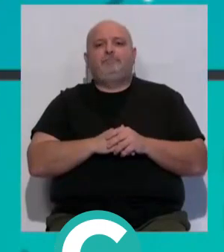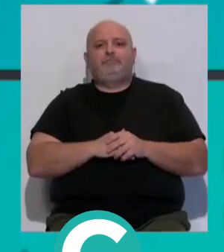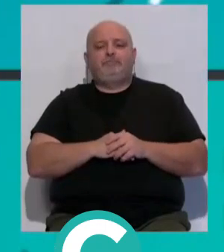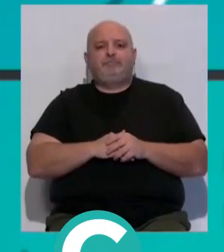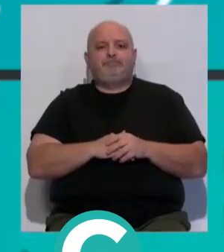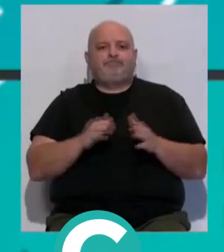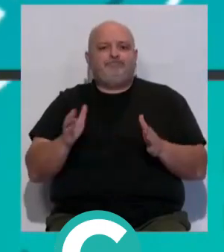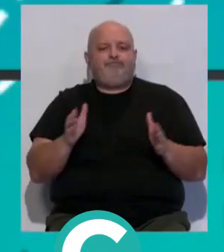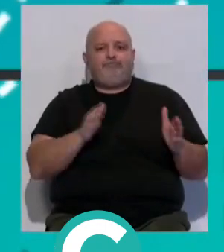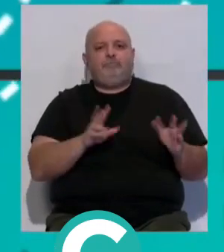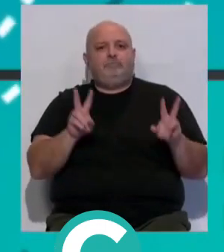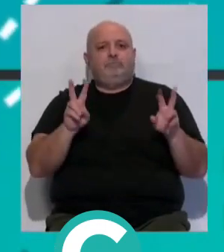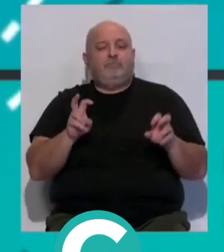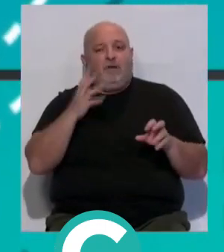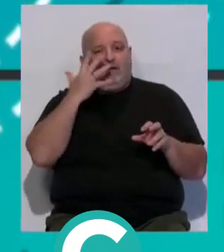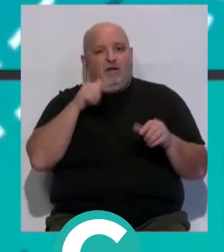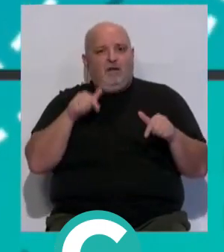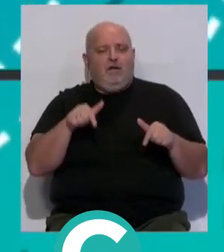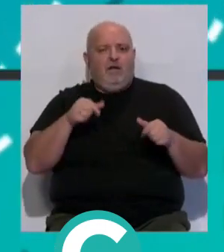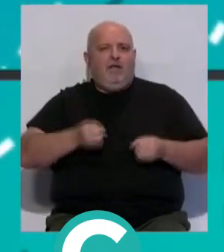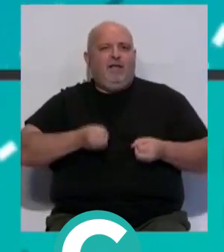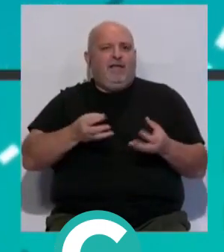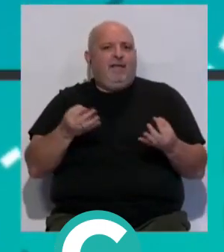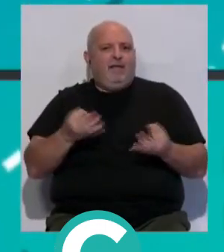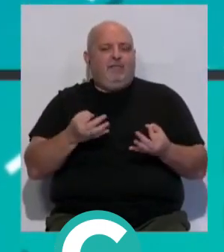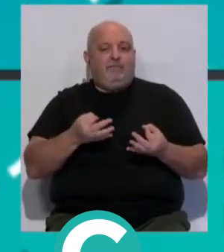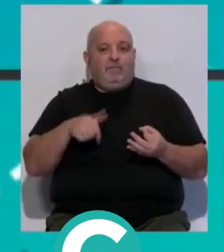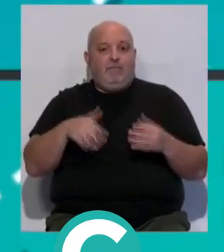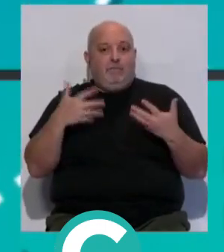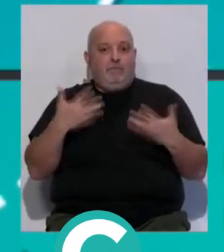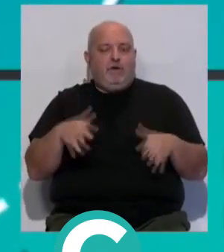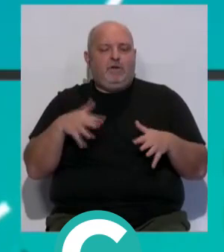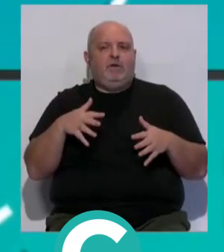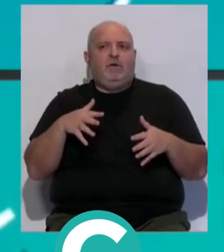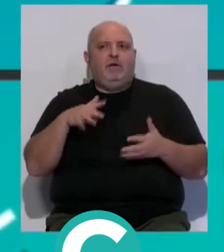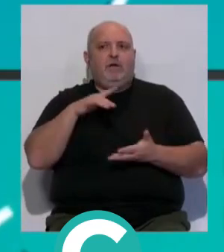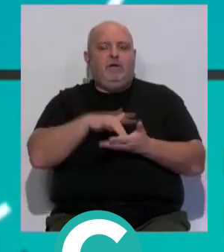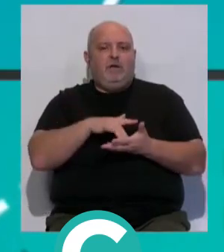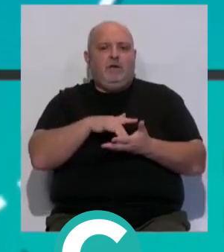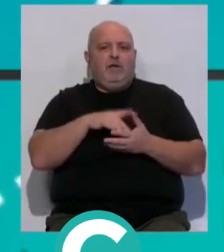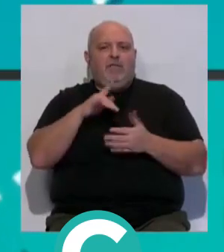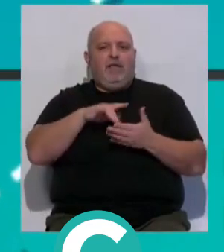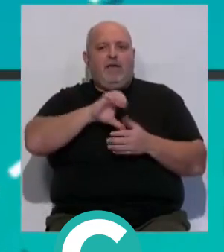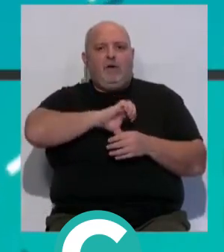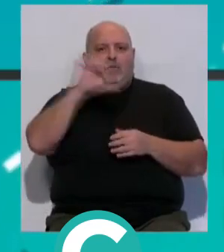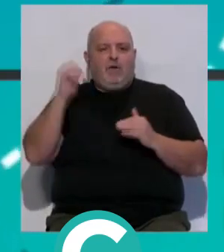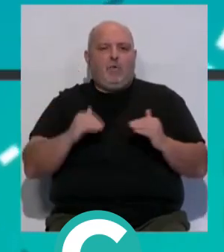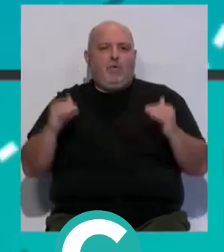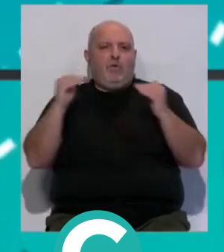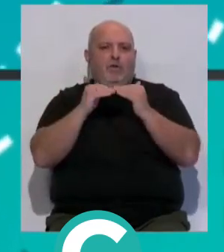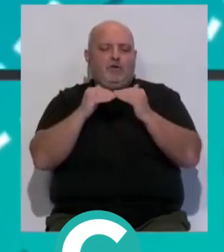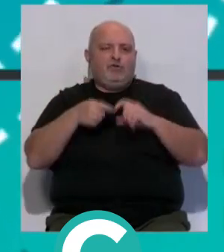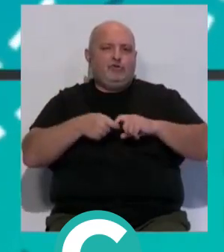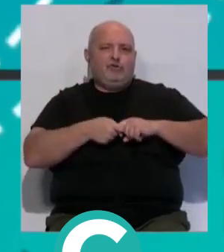Y dejamos de lado el carnaval. Contarles ahora que este miércoles se celebra el Día Europeo por la Igualdad